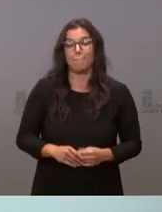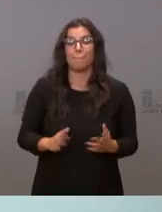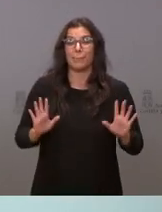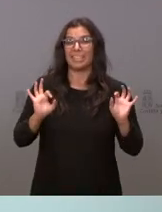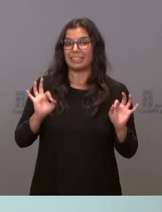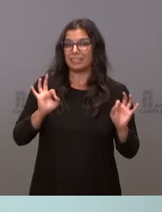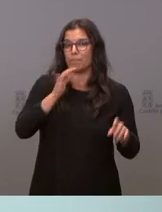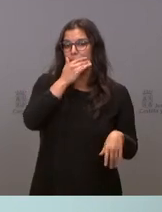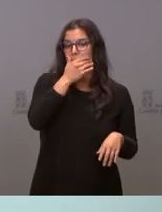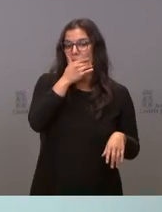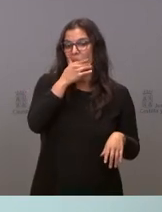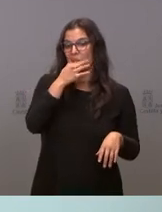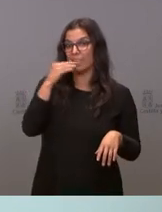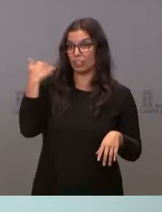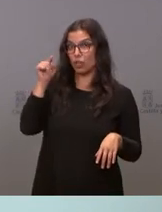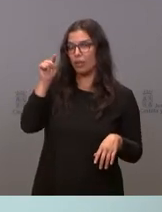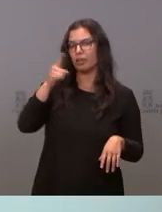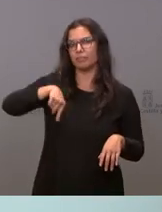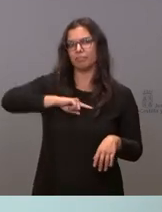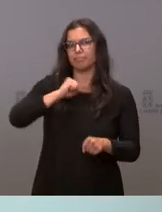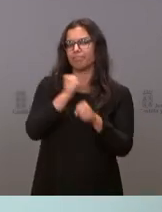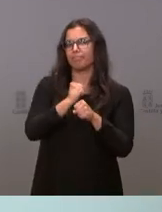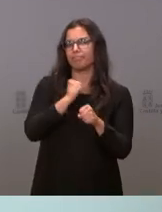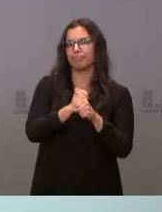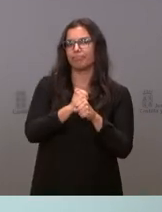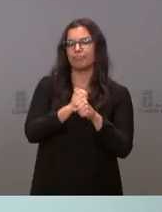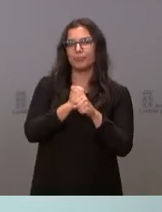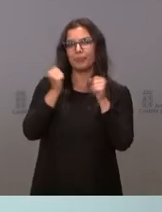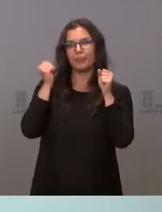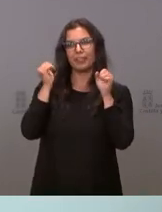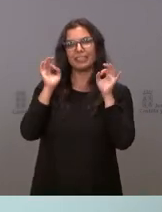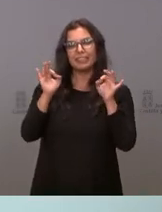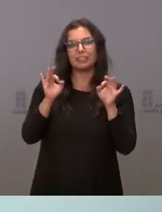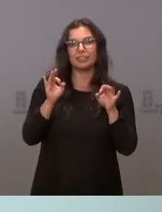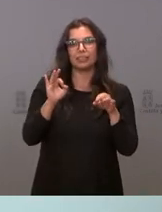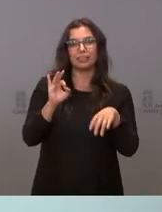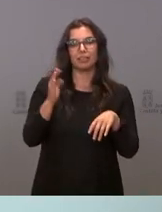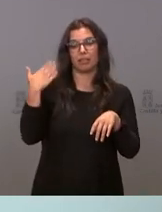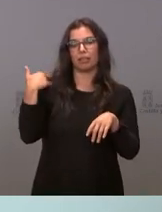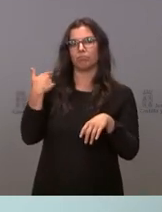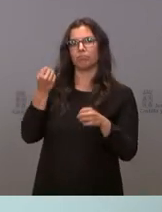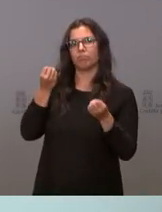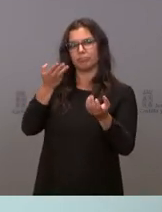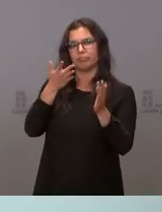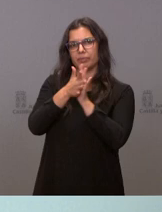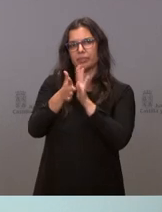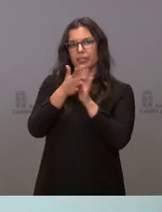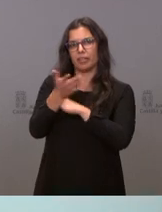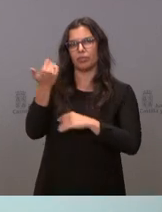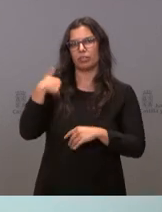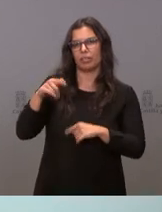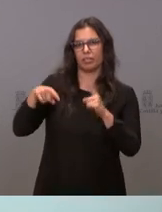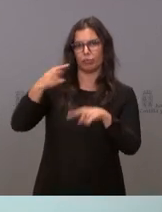específicamente para Soria hemos venido trabajando en algo en lo que mencionó en su primera intervención y ha hecho alguna referencia también con